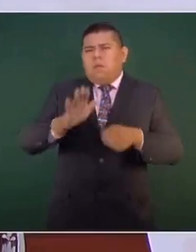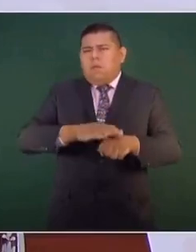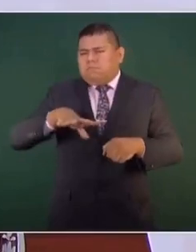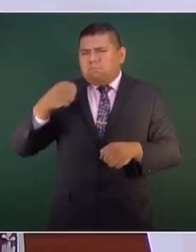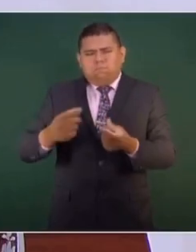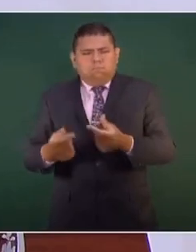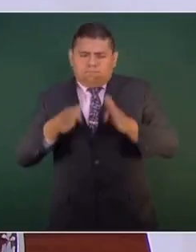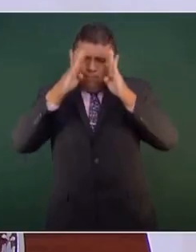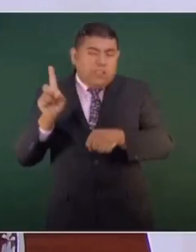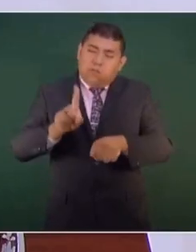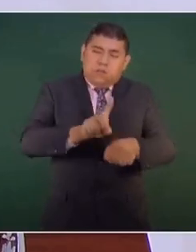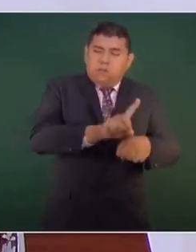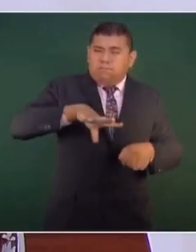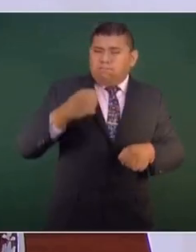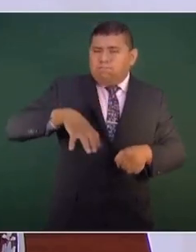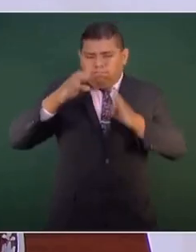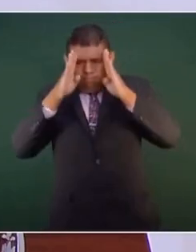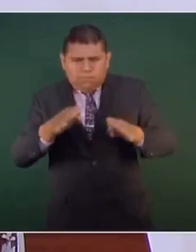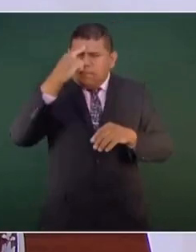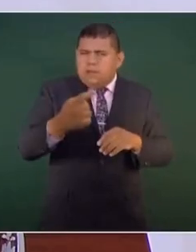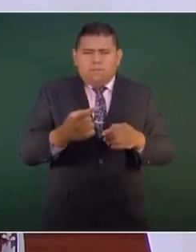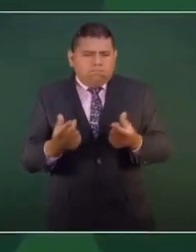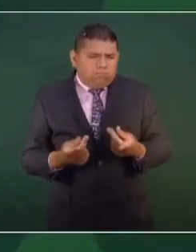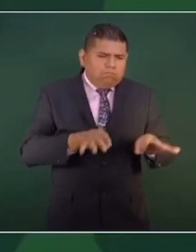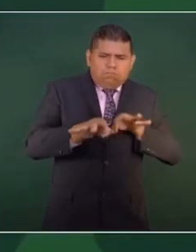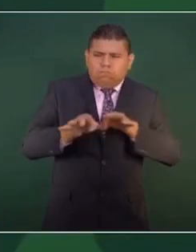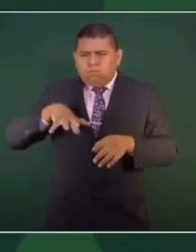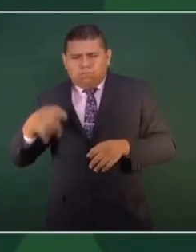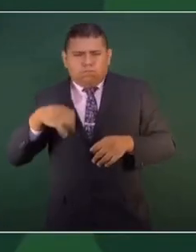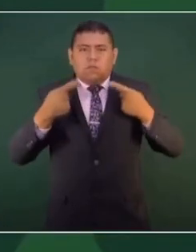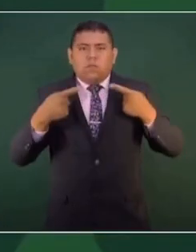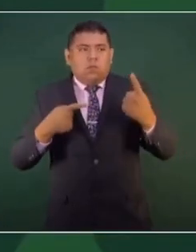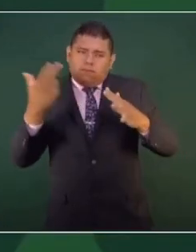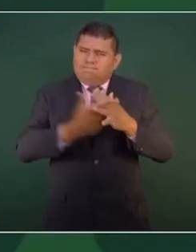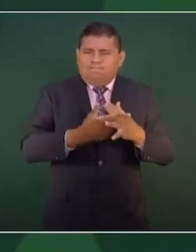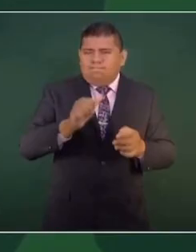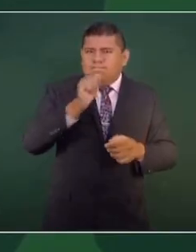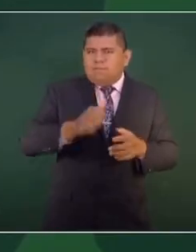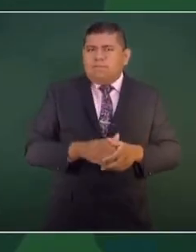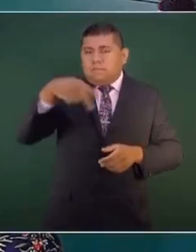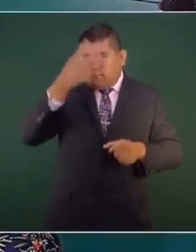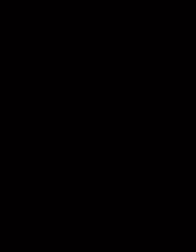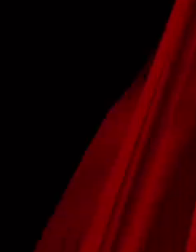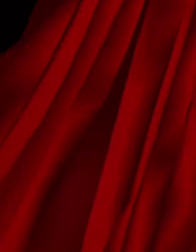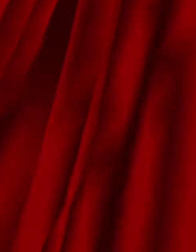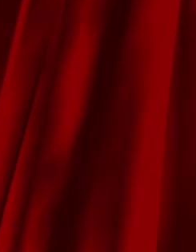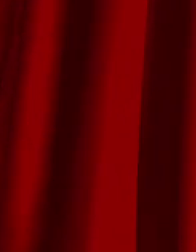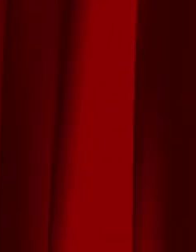es de seguir trabajando todos los días para que no se asesine a nadie en el país.